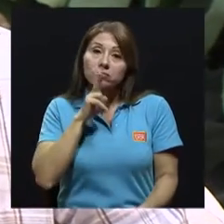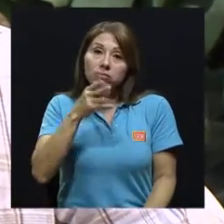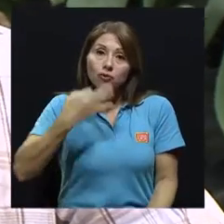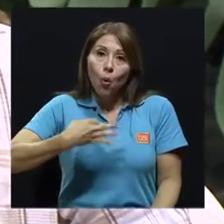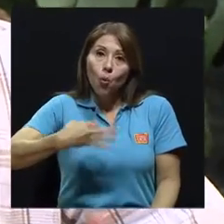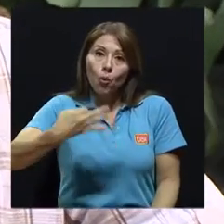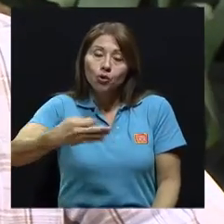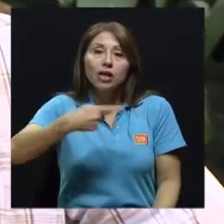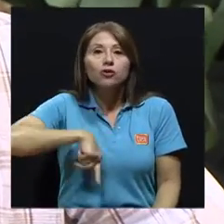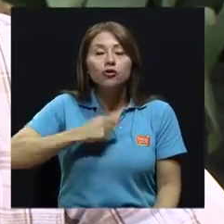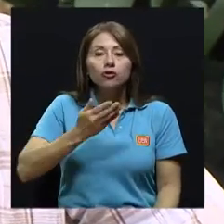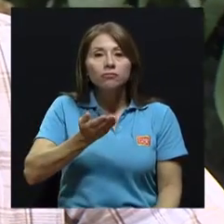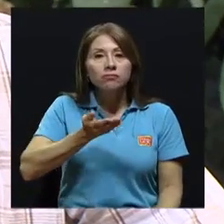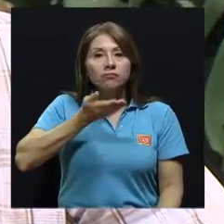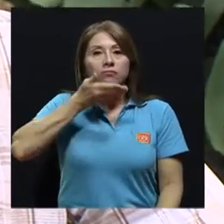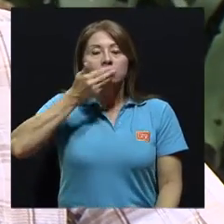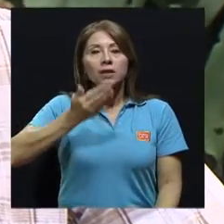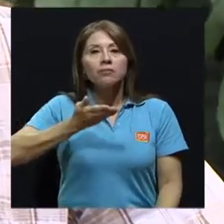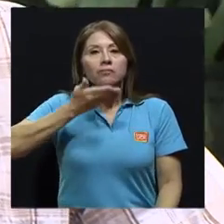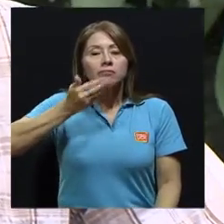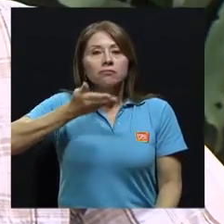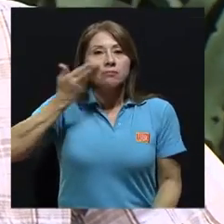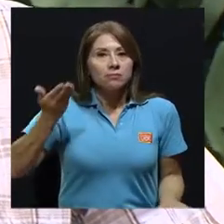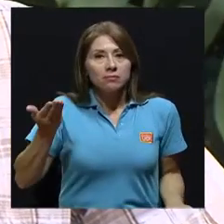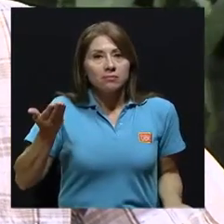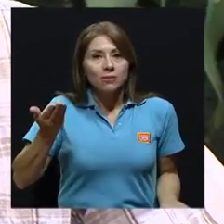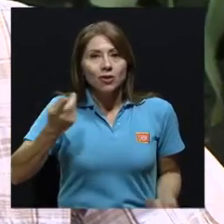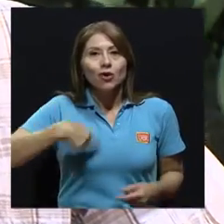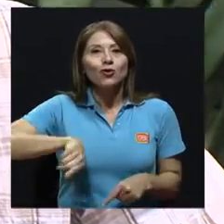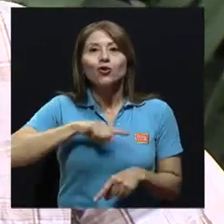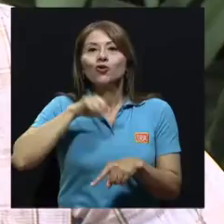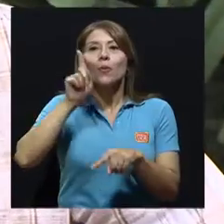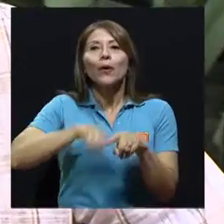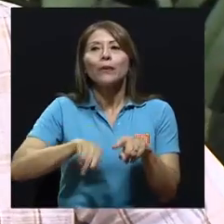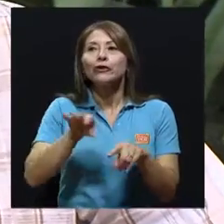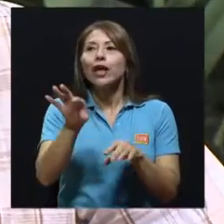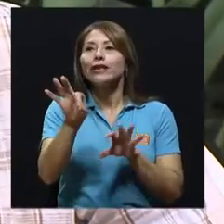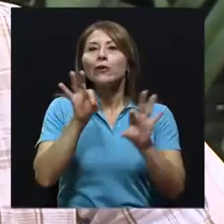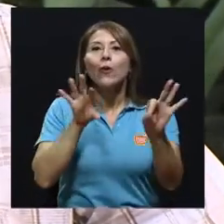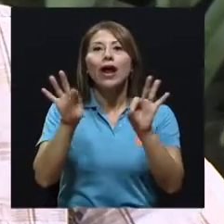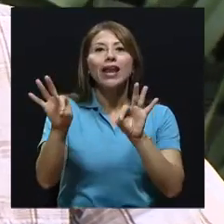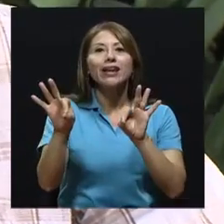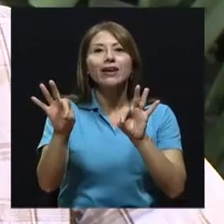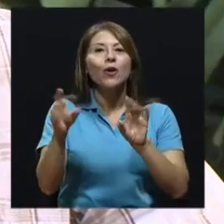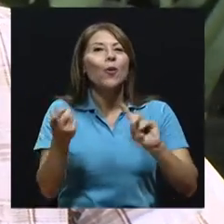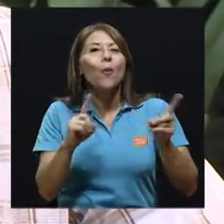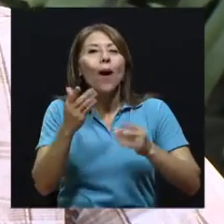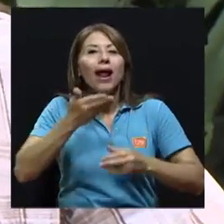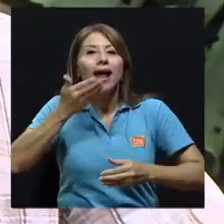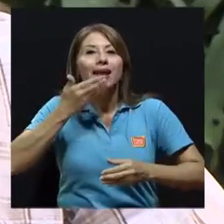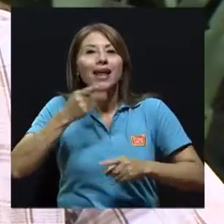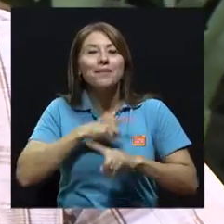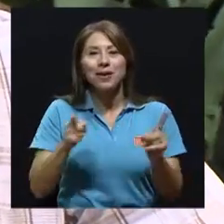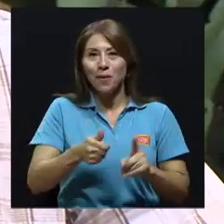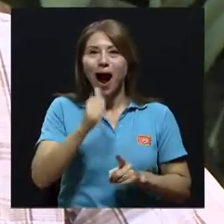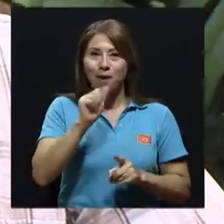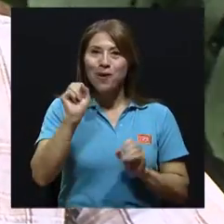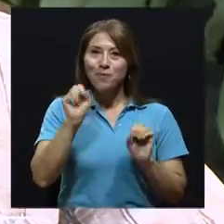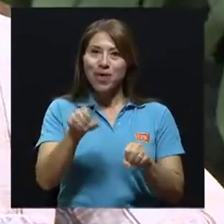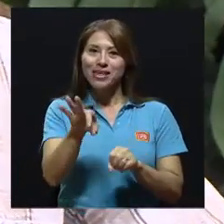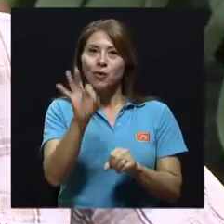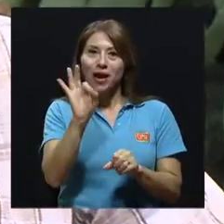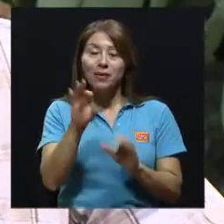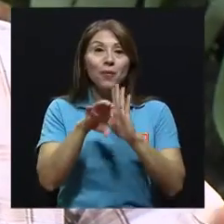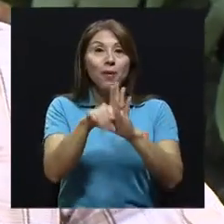los días respiramos aire, ¿verdad? No podemos escoger qué aire respirar, en cambio el agua sí, usted puede escoger no tomar agua en un lugar,